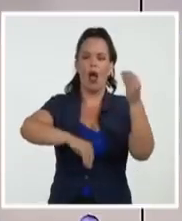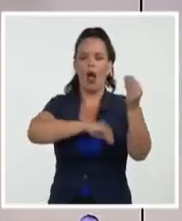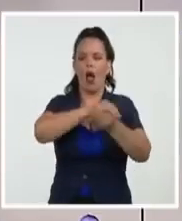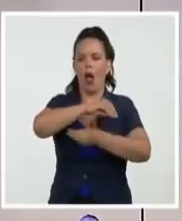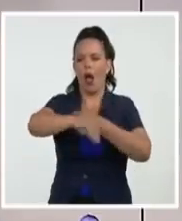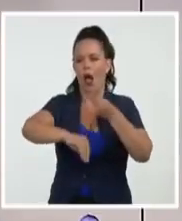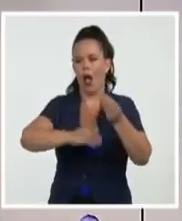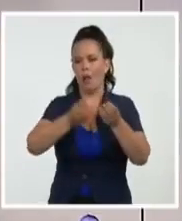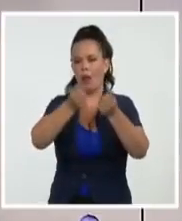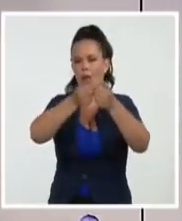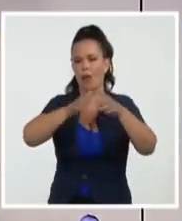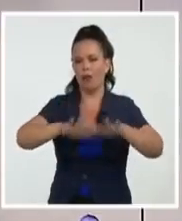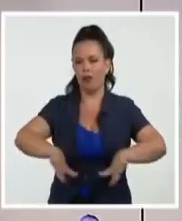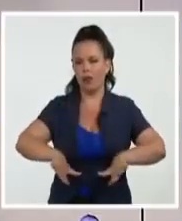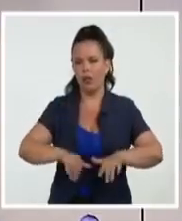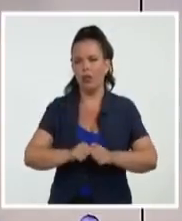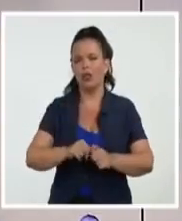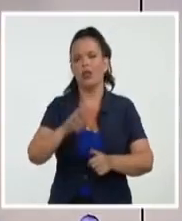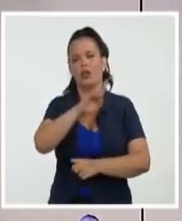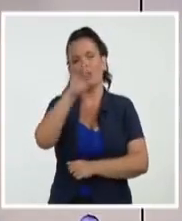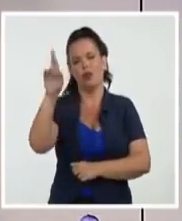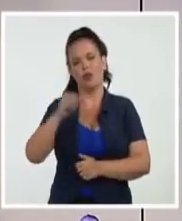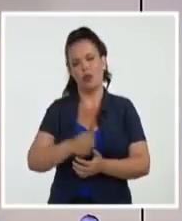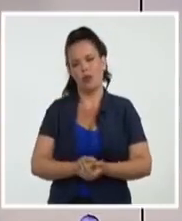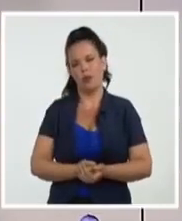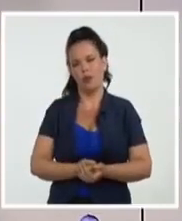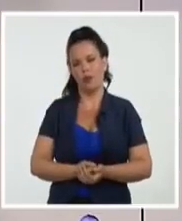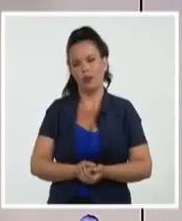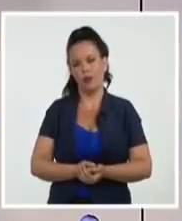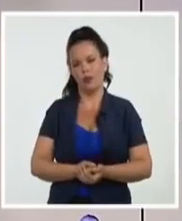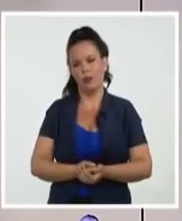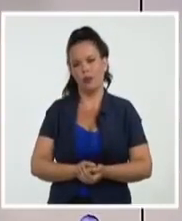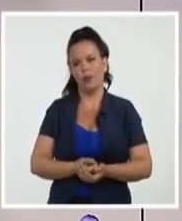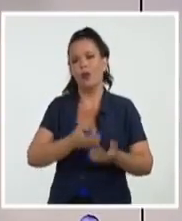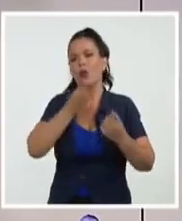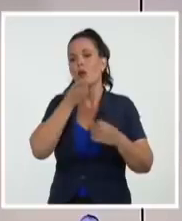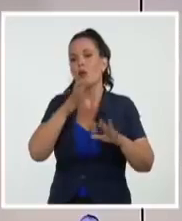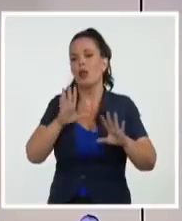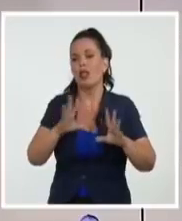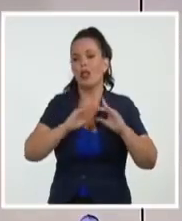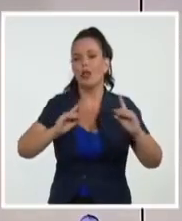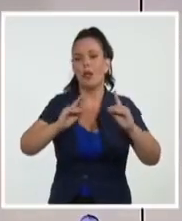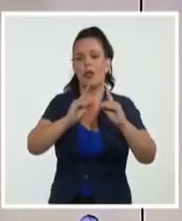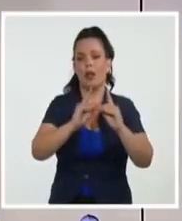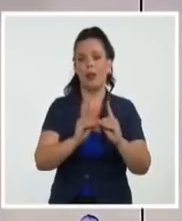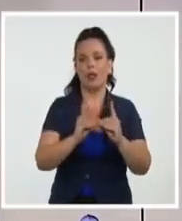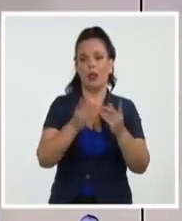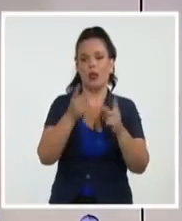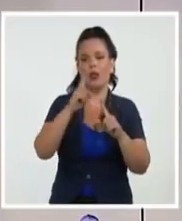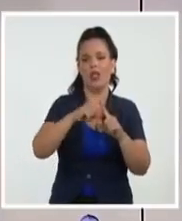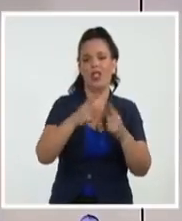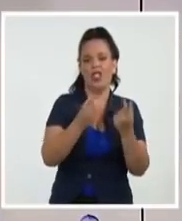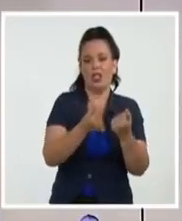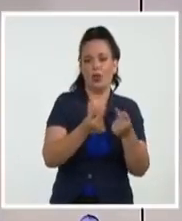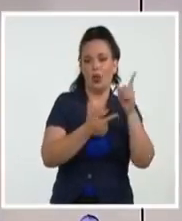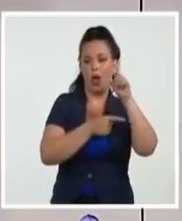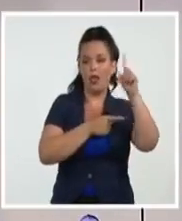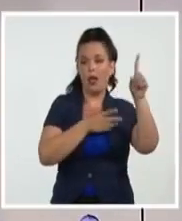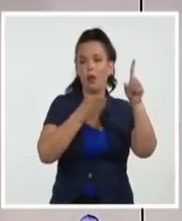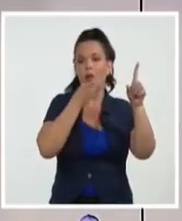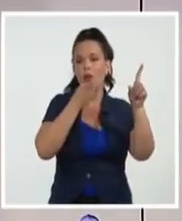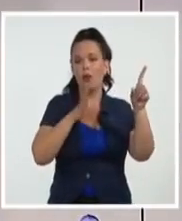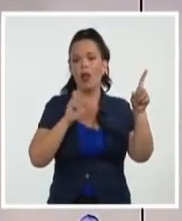Control de Activos del Departamento del Tesoro es quizás más honesta que la Casa Blanca cuando asegura abiertamente que